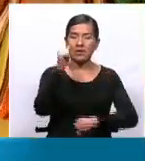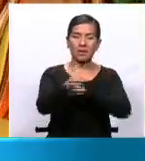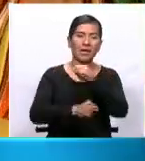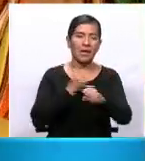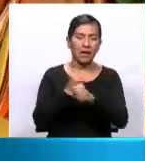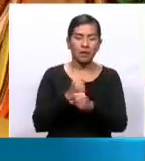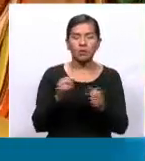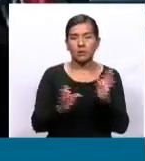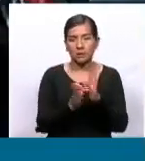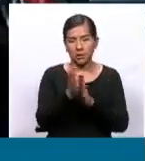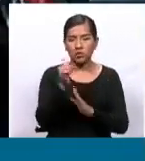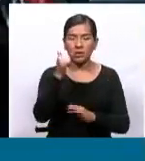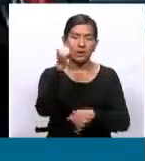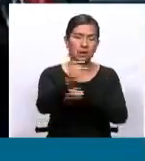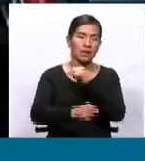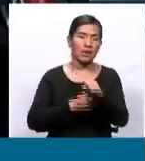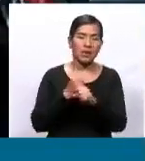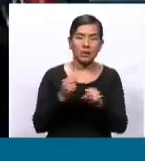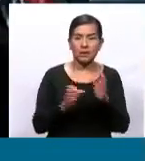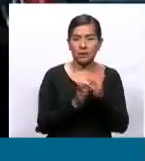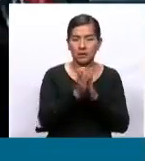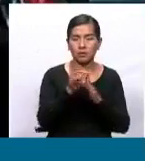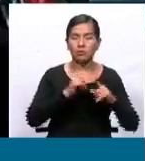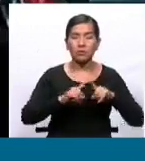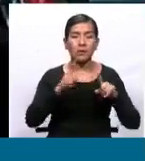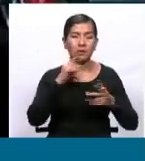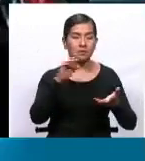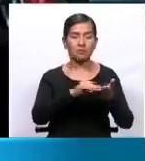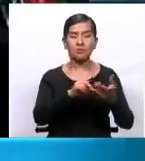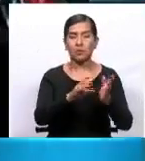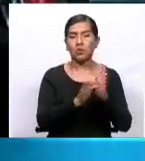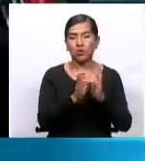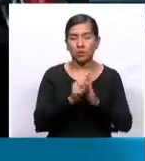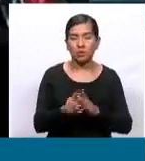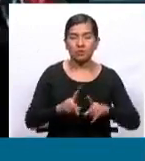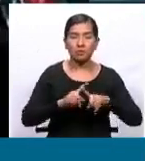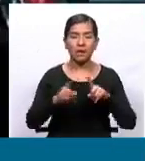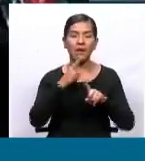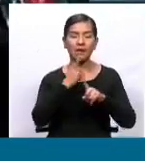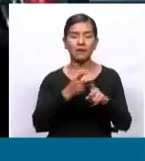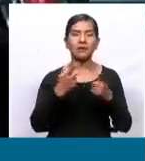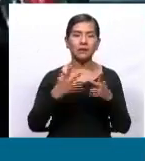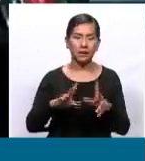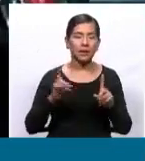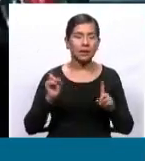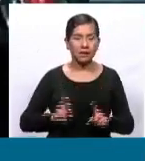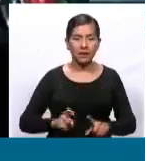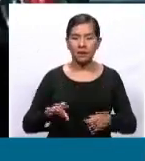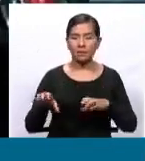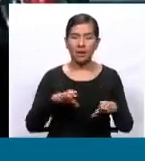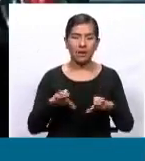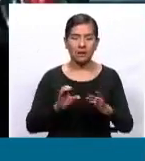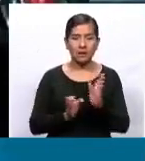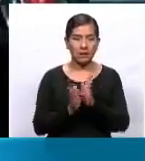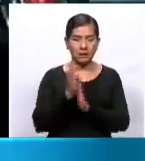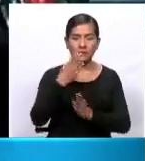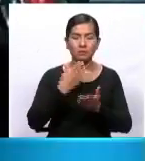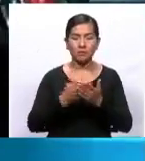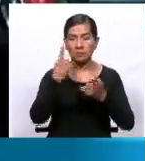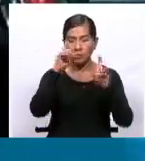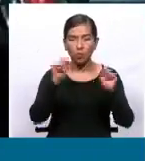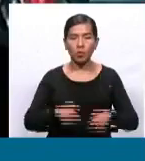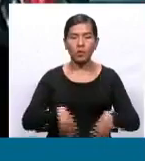censo. No está establecido en la Constitución, pero sí nos establece de que debamos realizar censos para poder